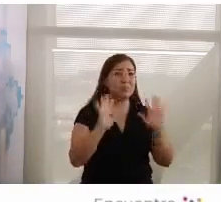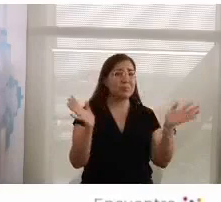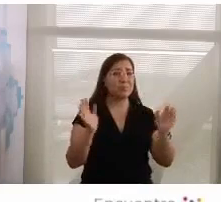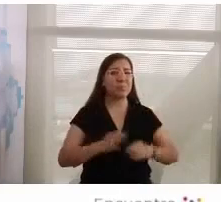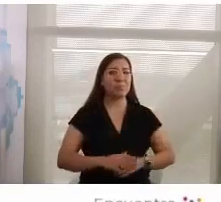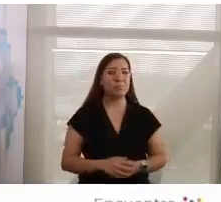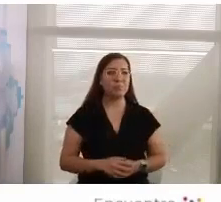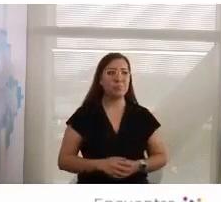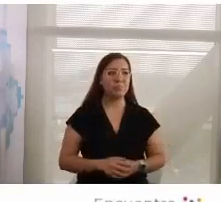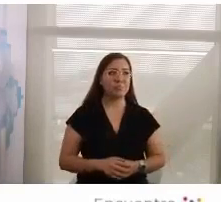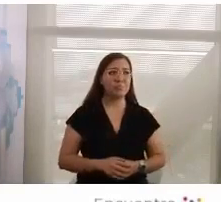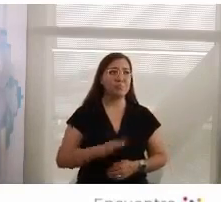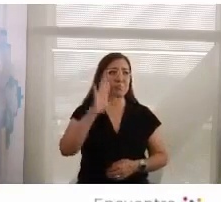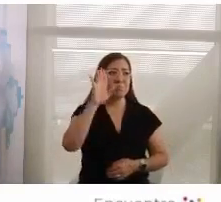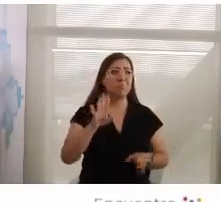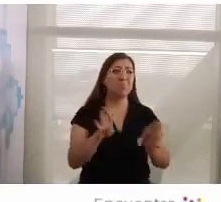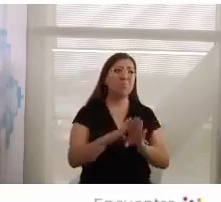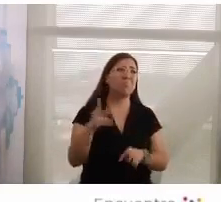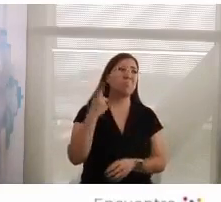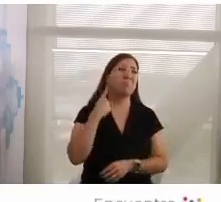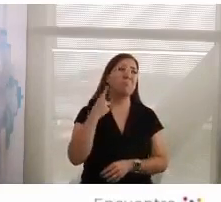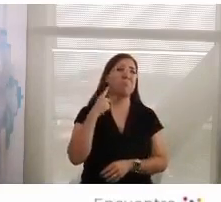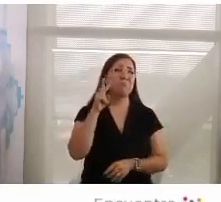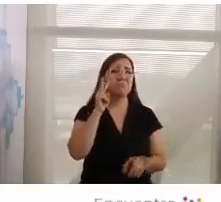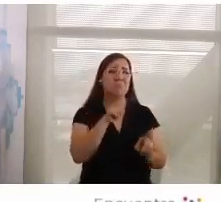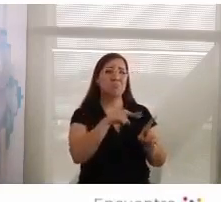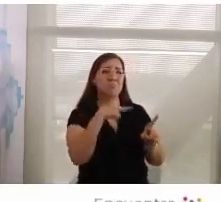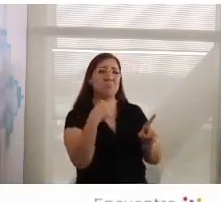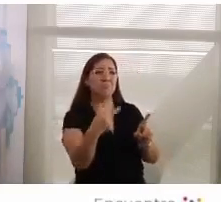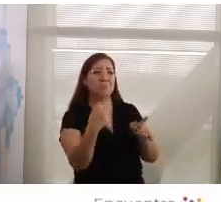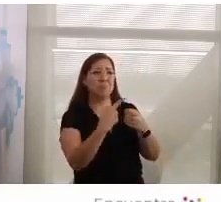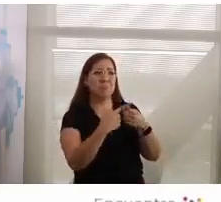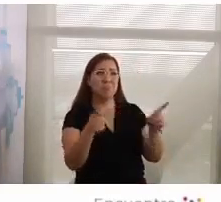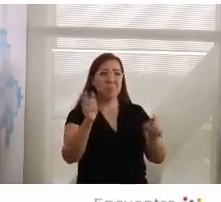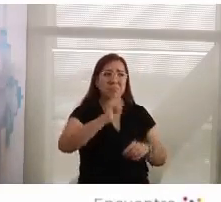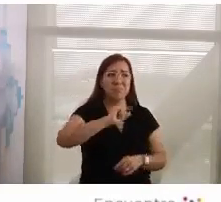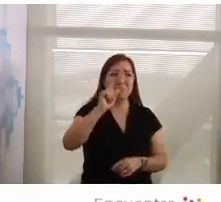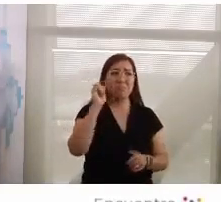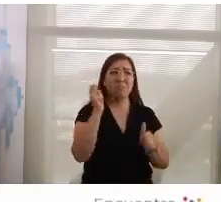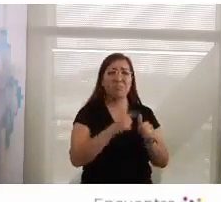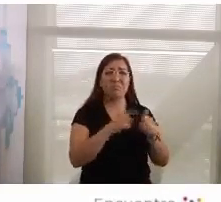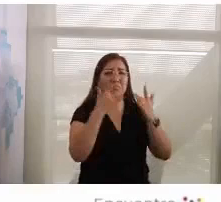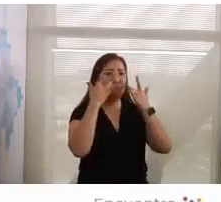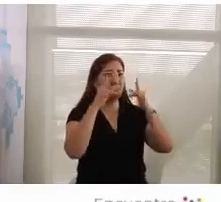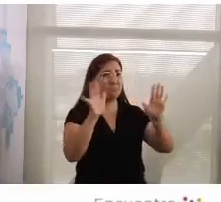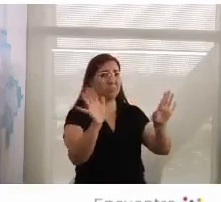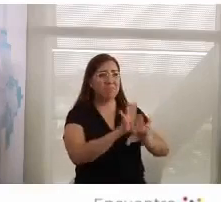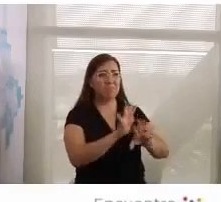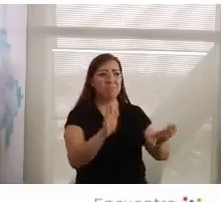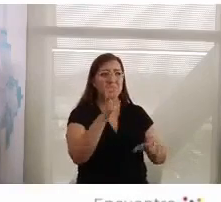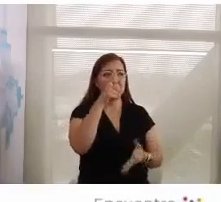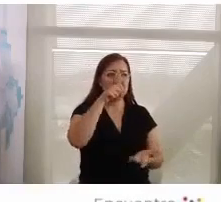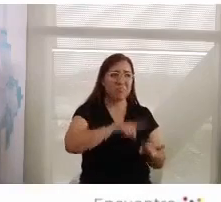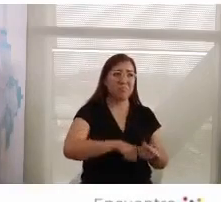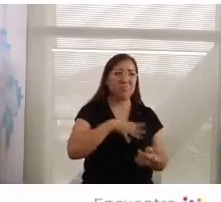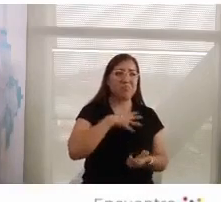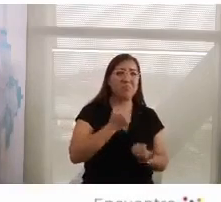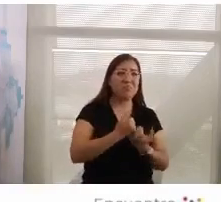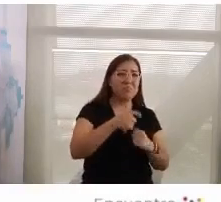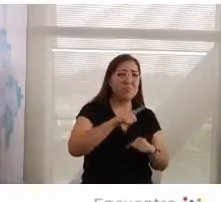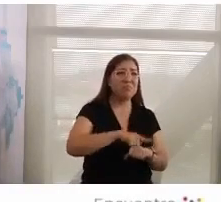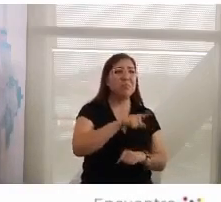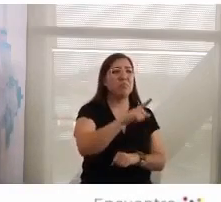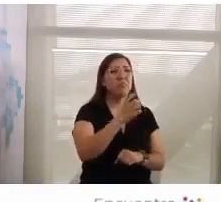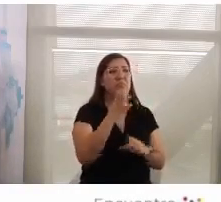de hacer la política como si fuese una profesionalización y renuncia a participación en la sociedad, a participación